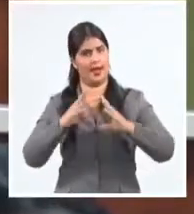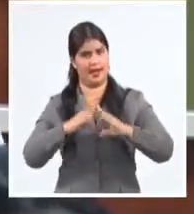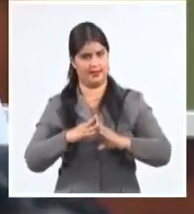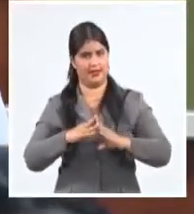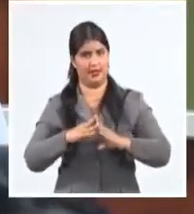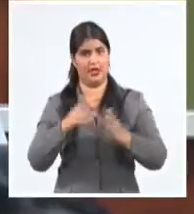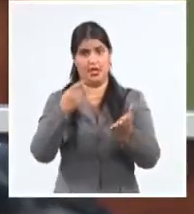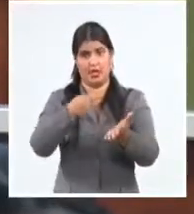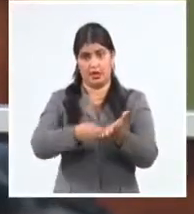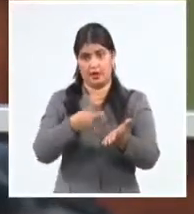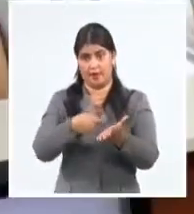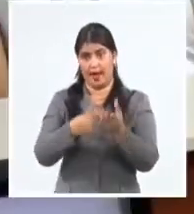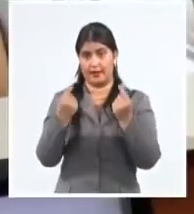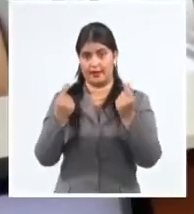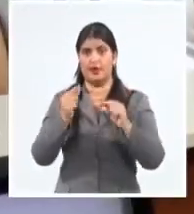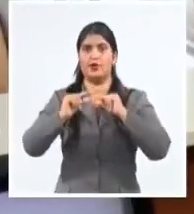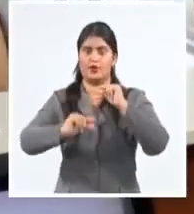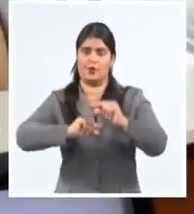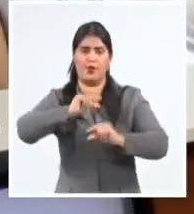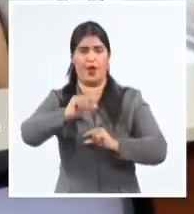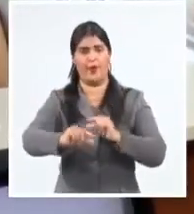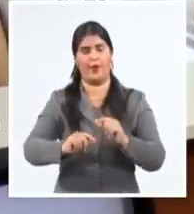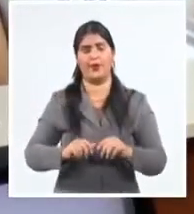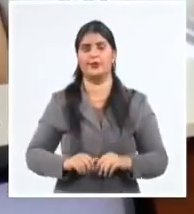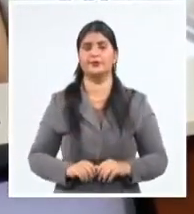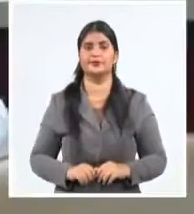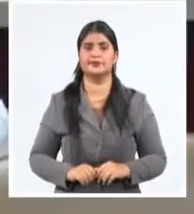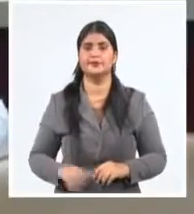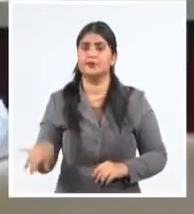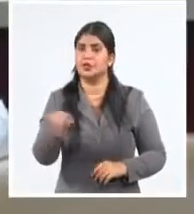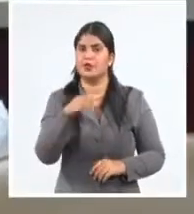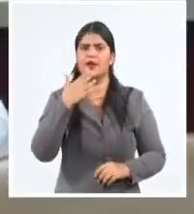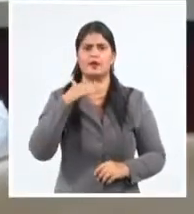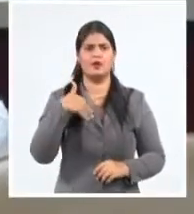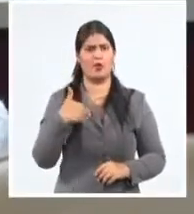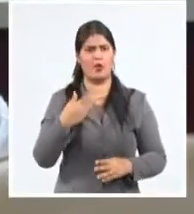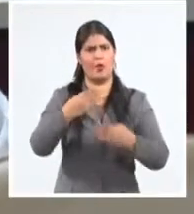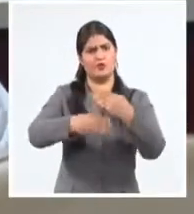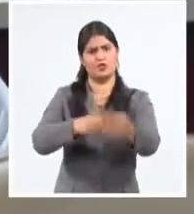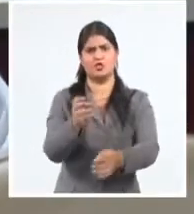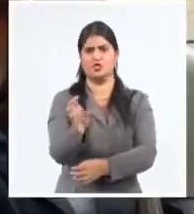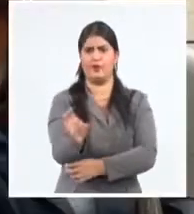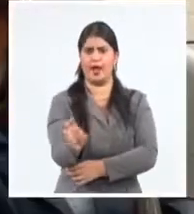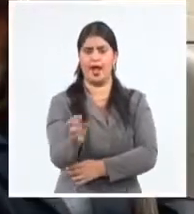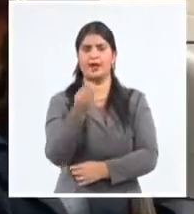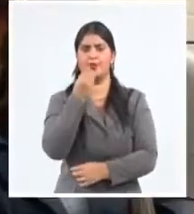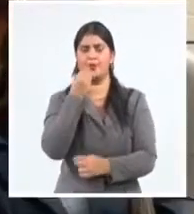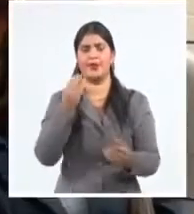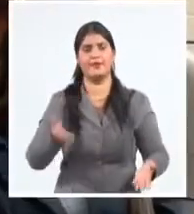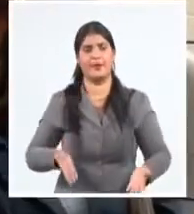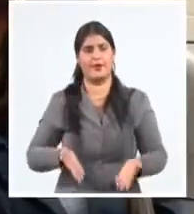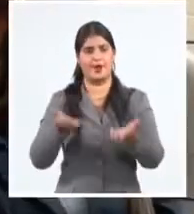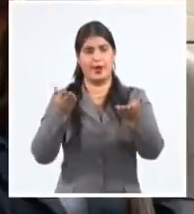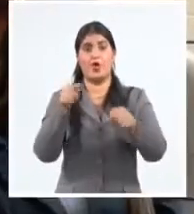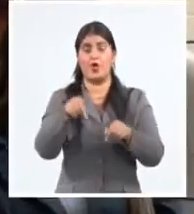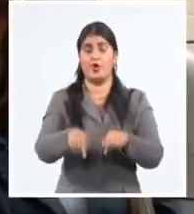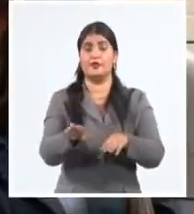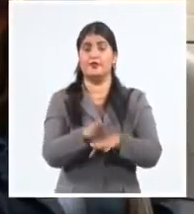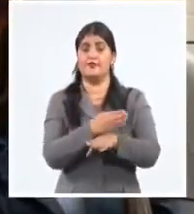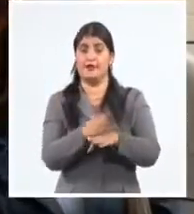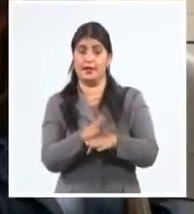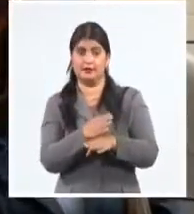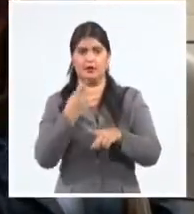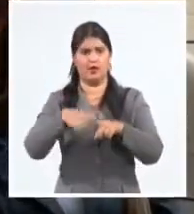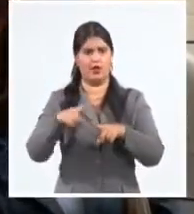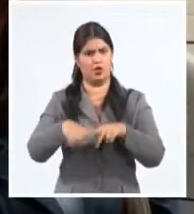necesidad de seguir informatizando los procesos bancarios para mejorar los servicios. Hoy, muchas de las operaciones se realizan a